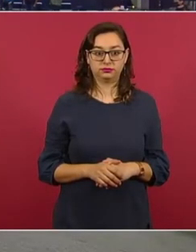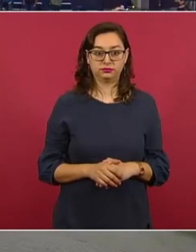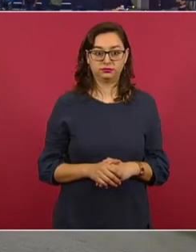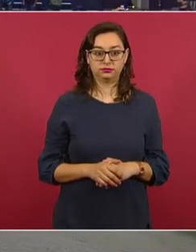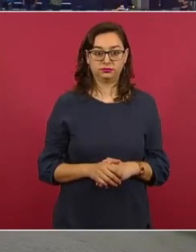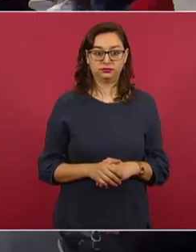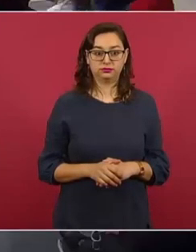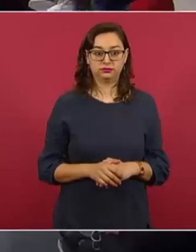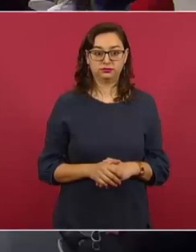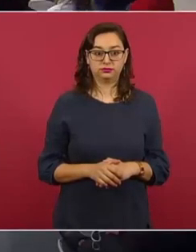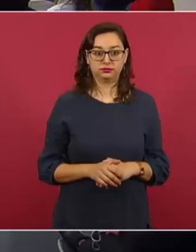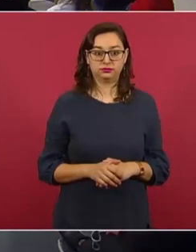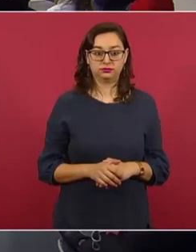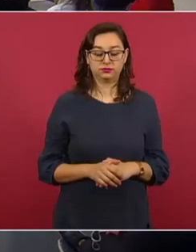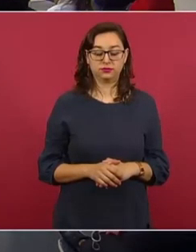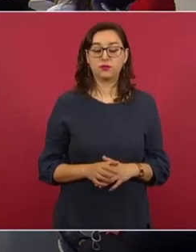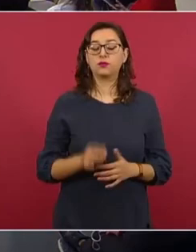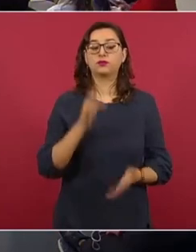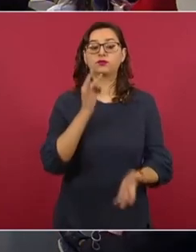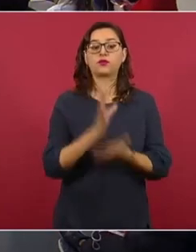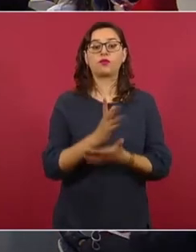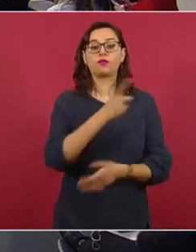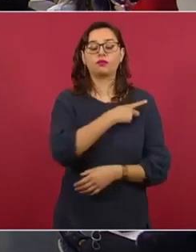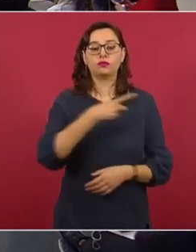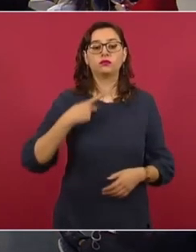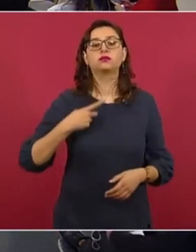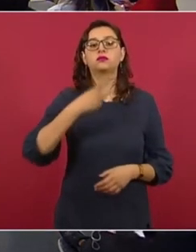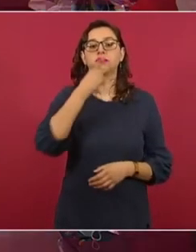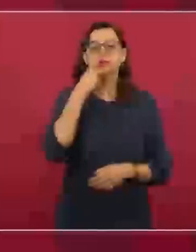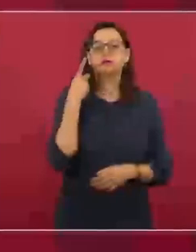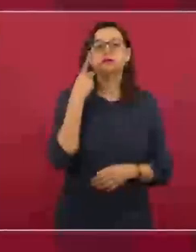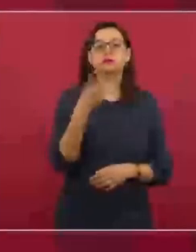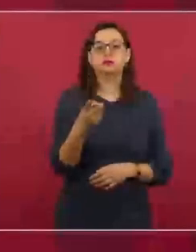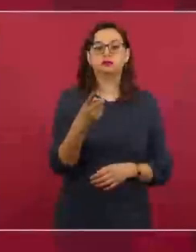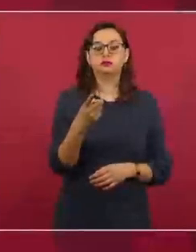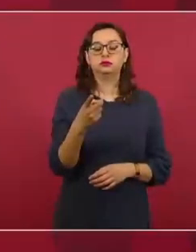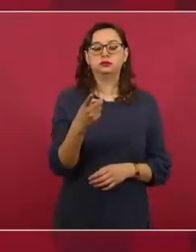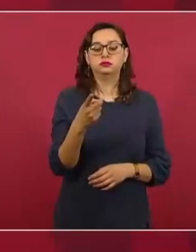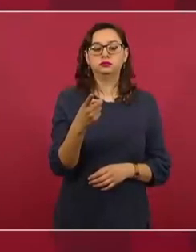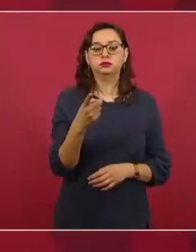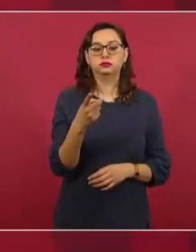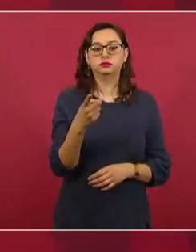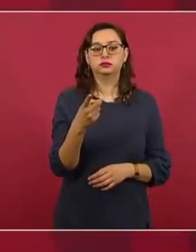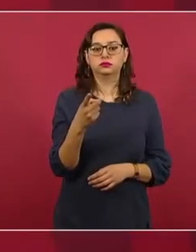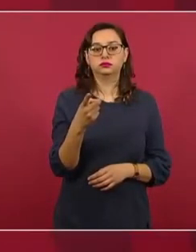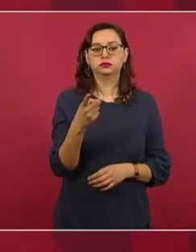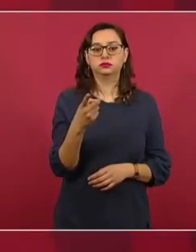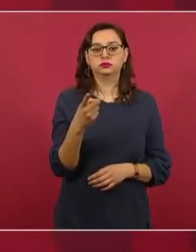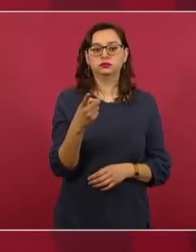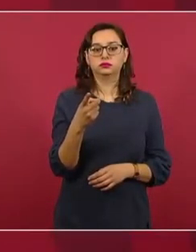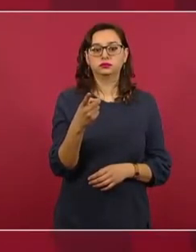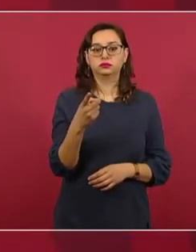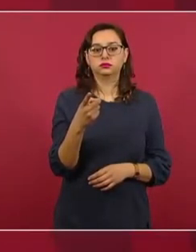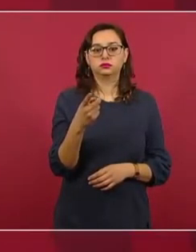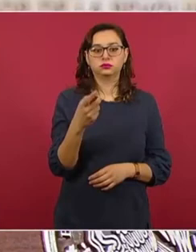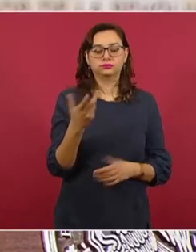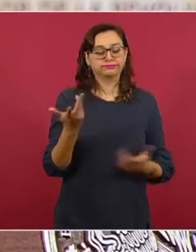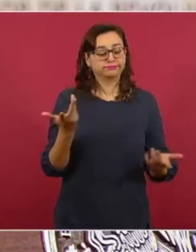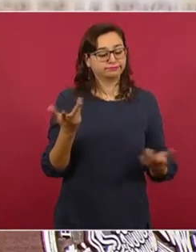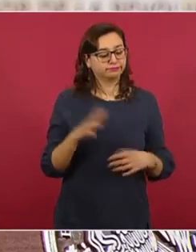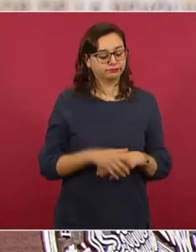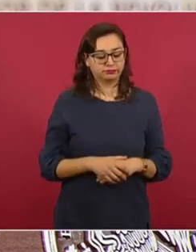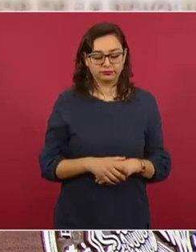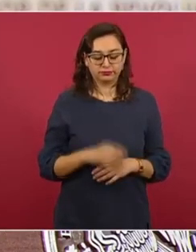Bueno, nada más decir que eso es cobardía,